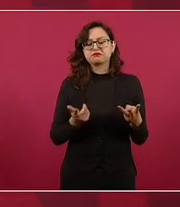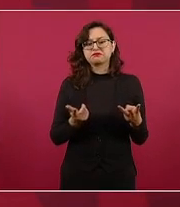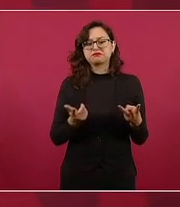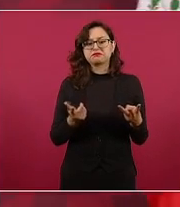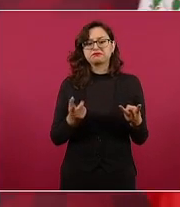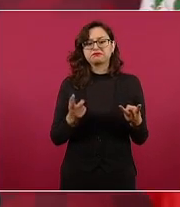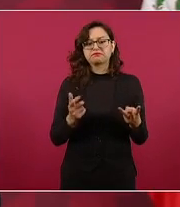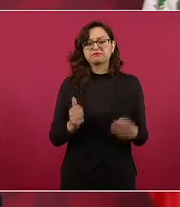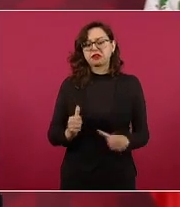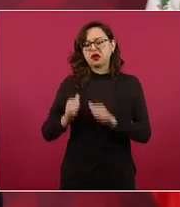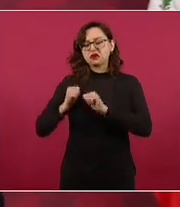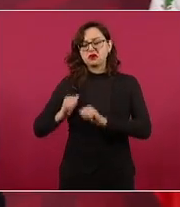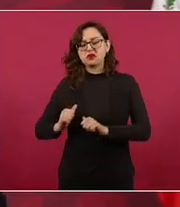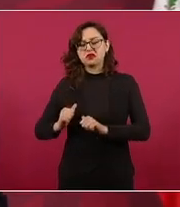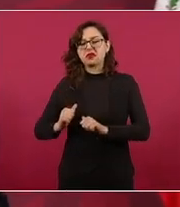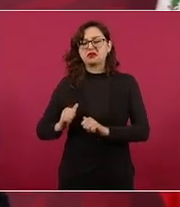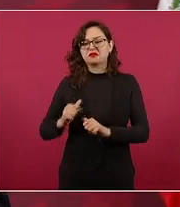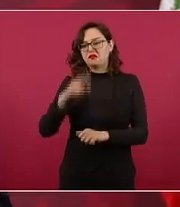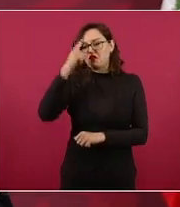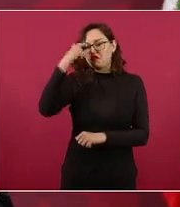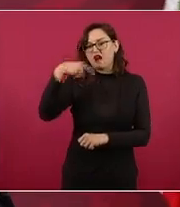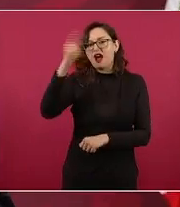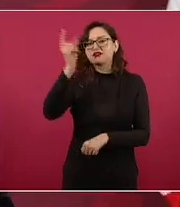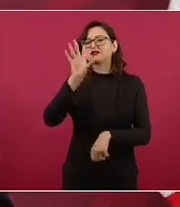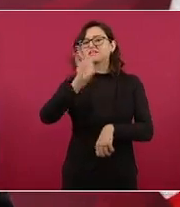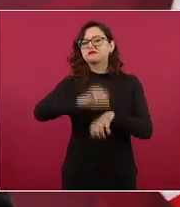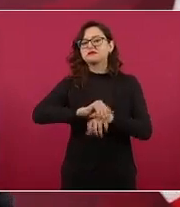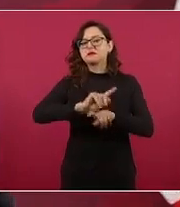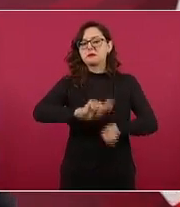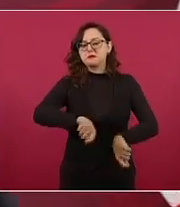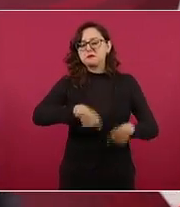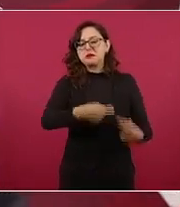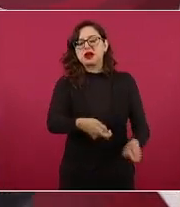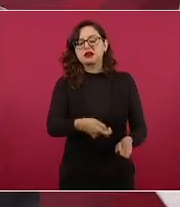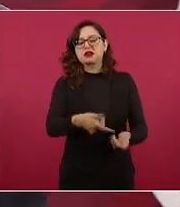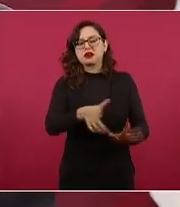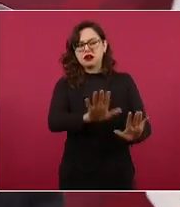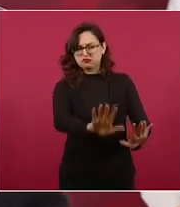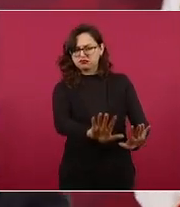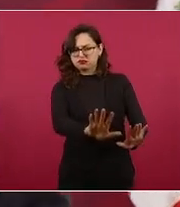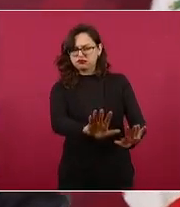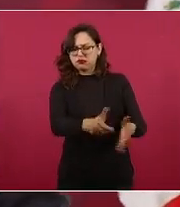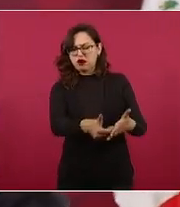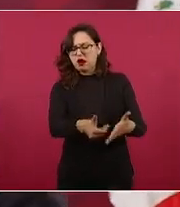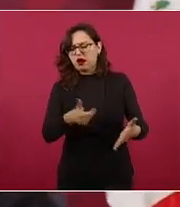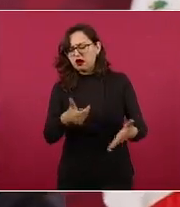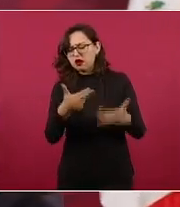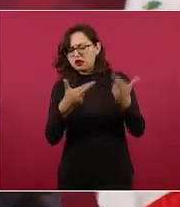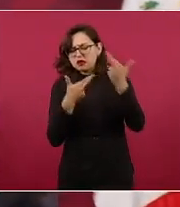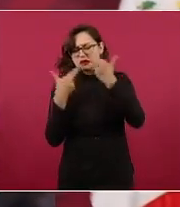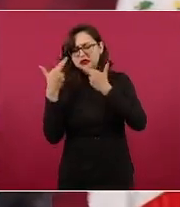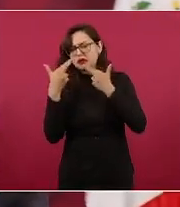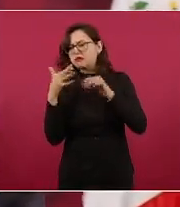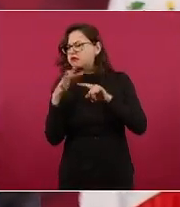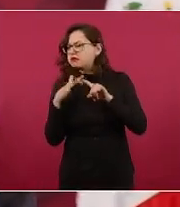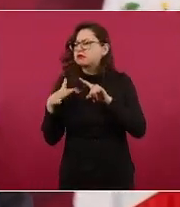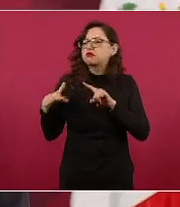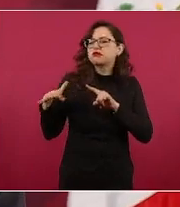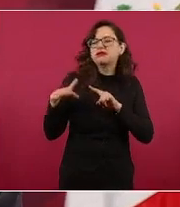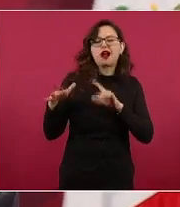otorgaban permisos sin tomar en cuenta